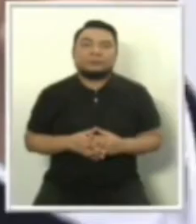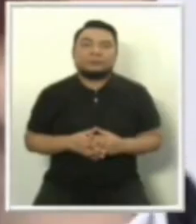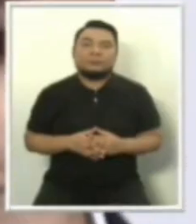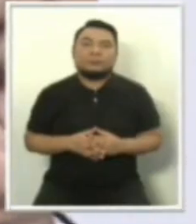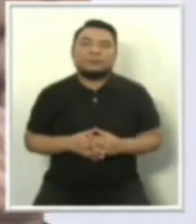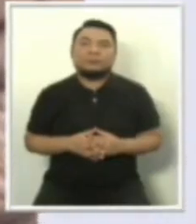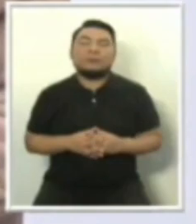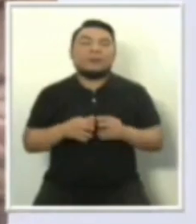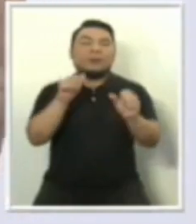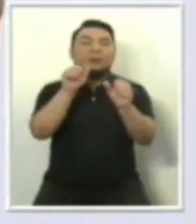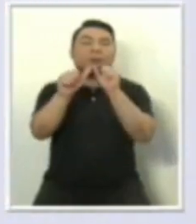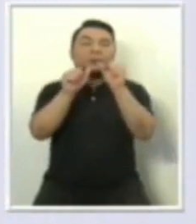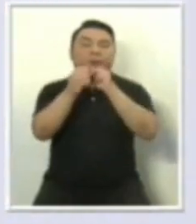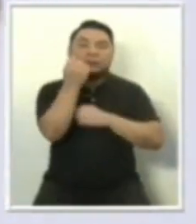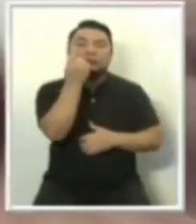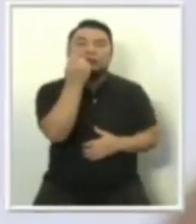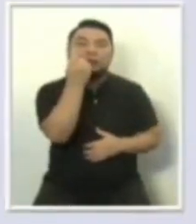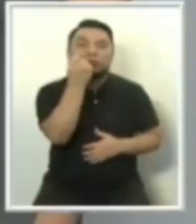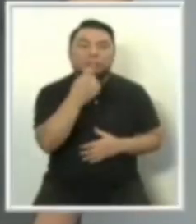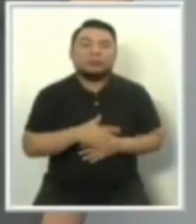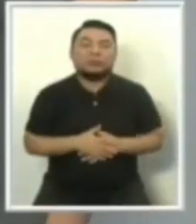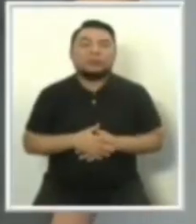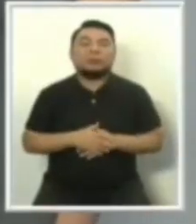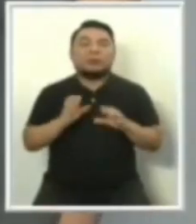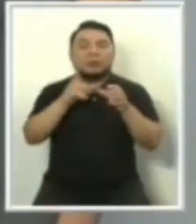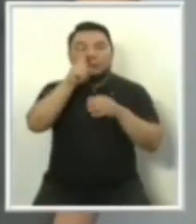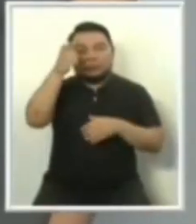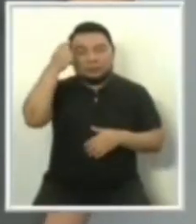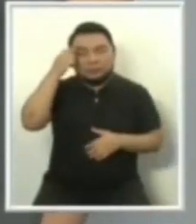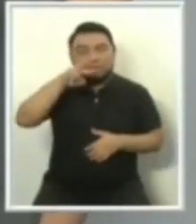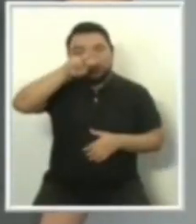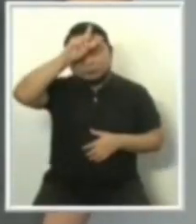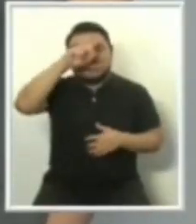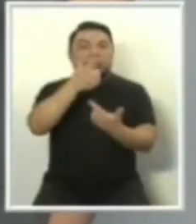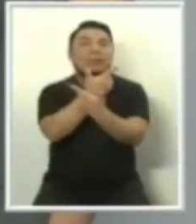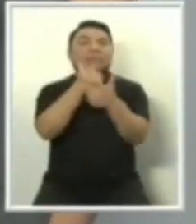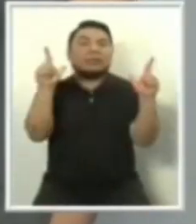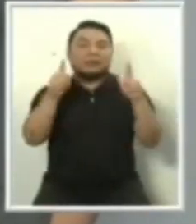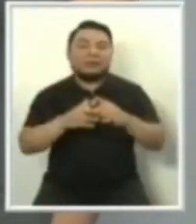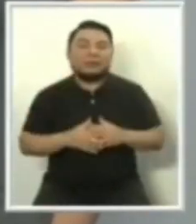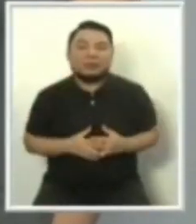El número once, Partido Político Nacional Perú, Libre.